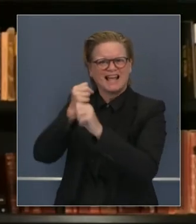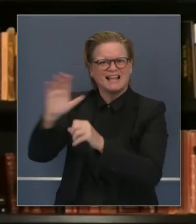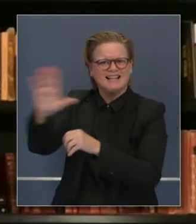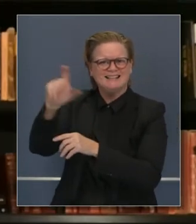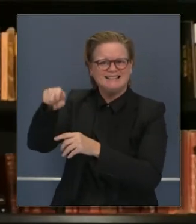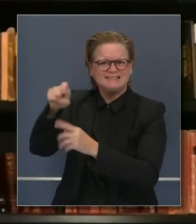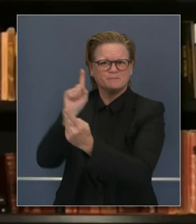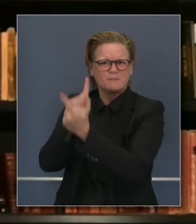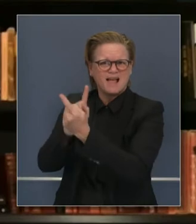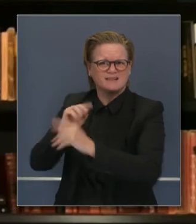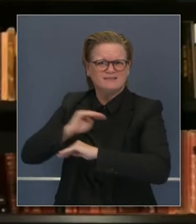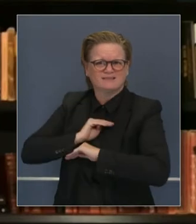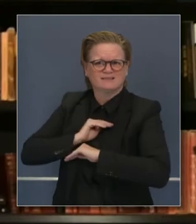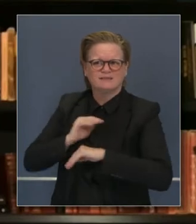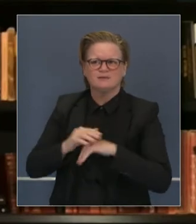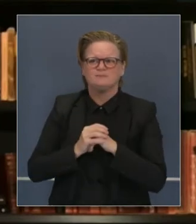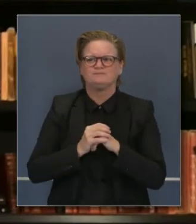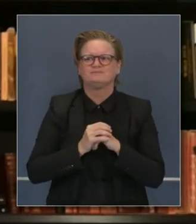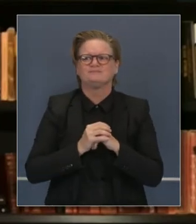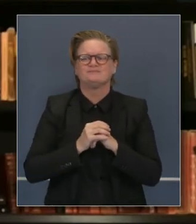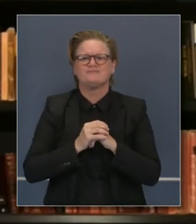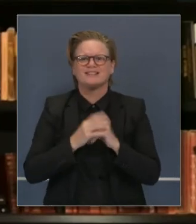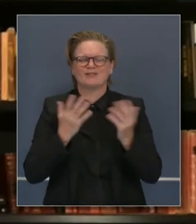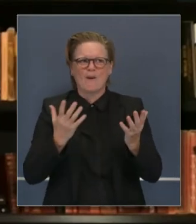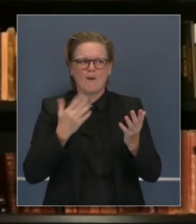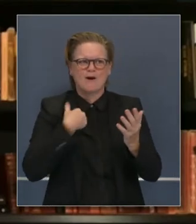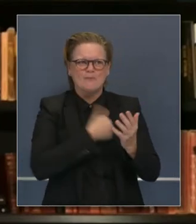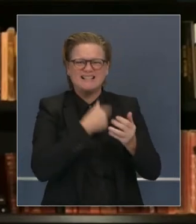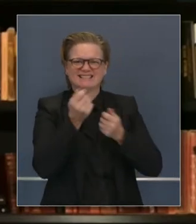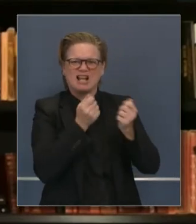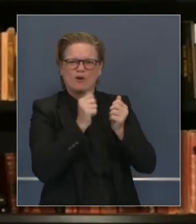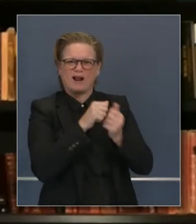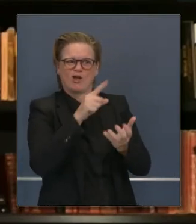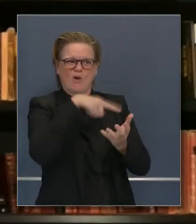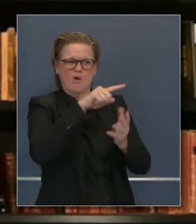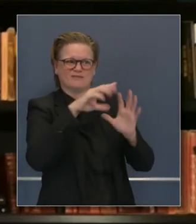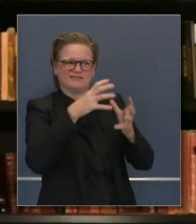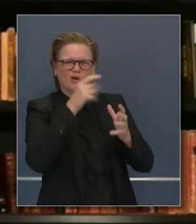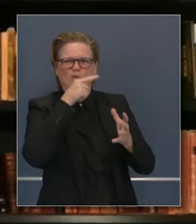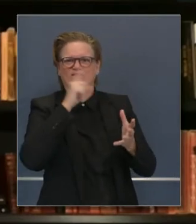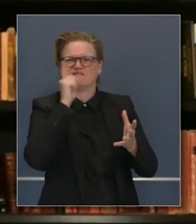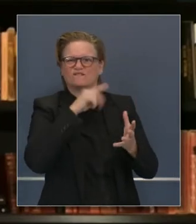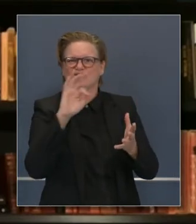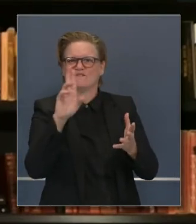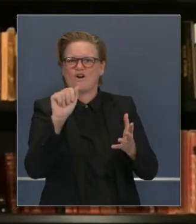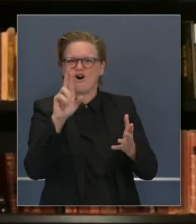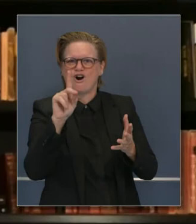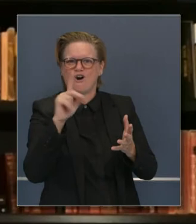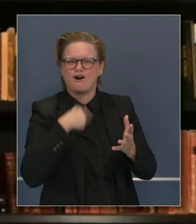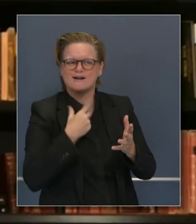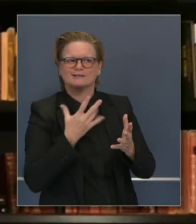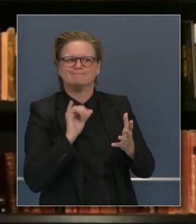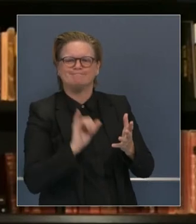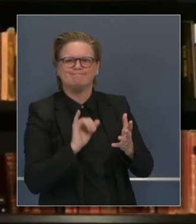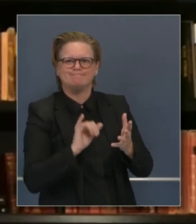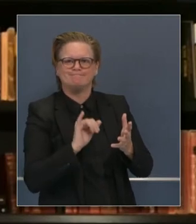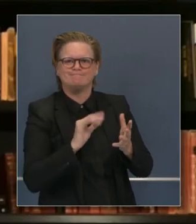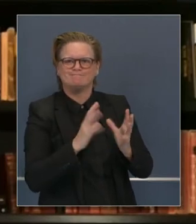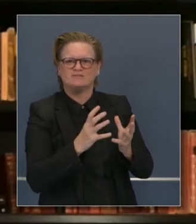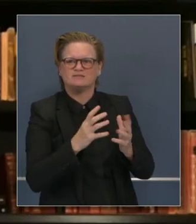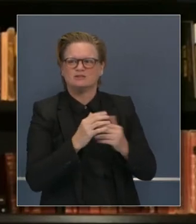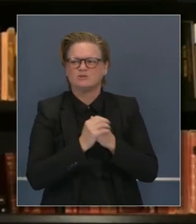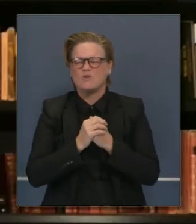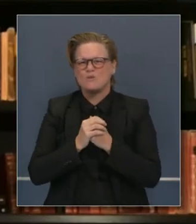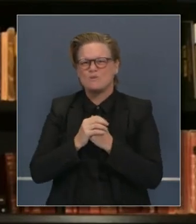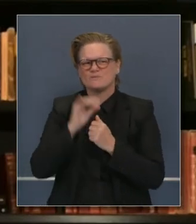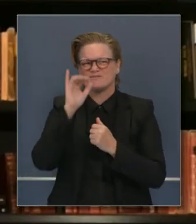anticipar que habría fraude por algunos individuos. Así que ese es el